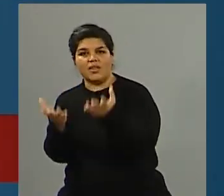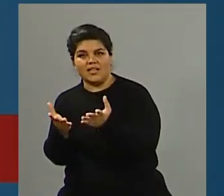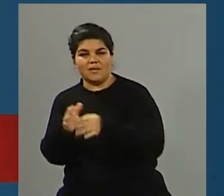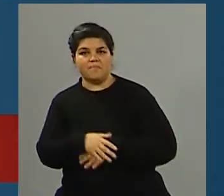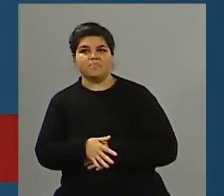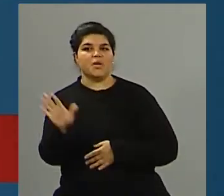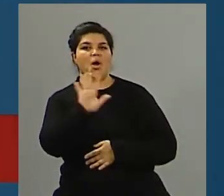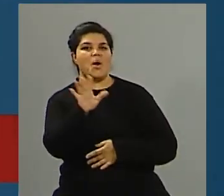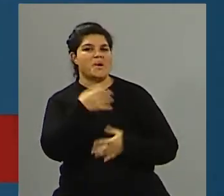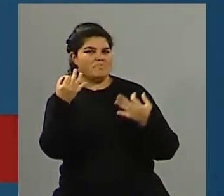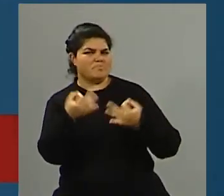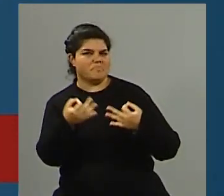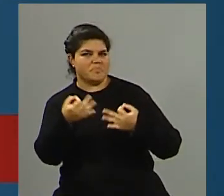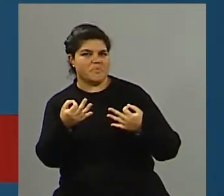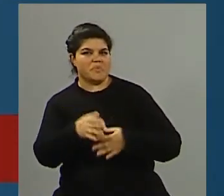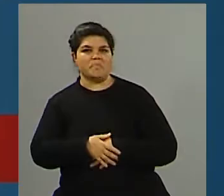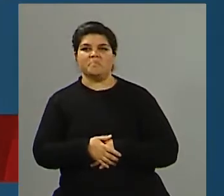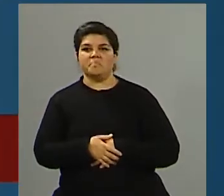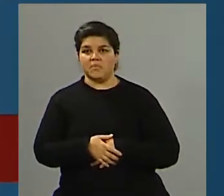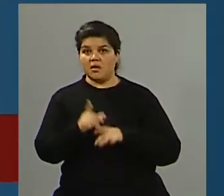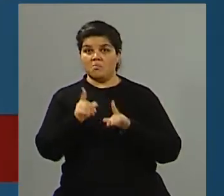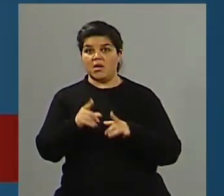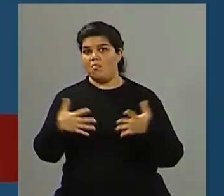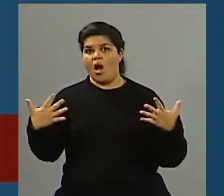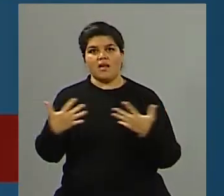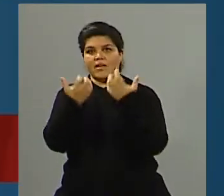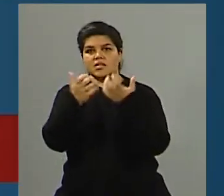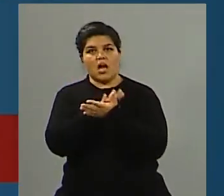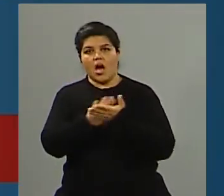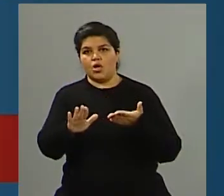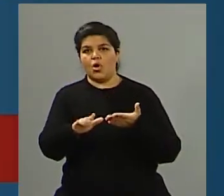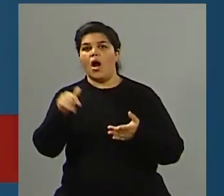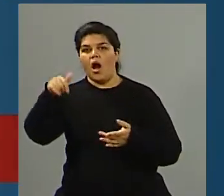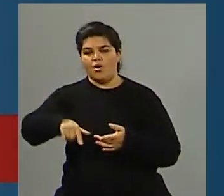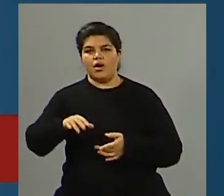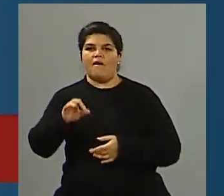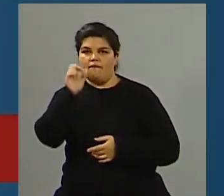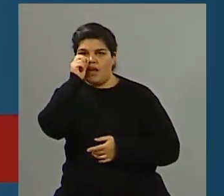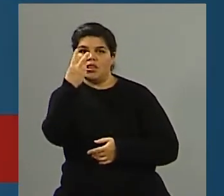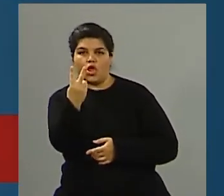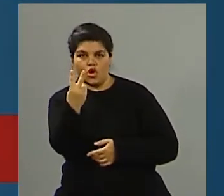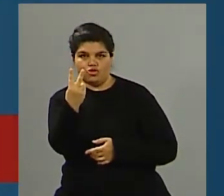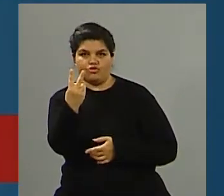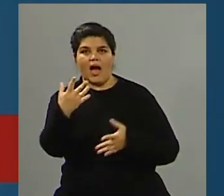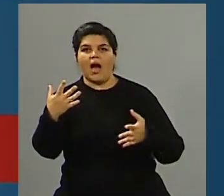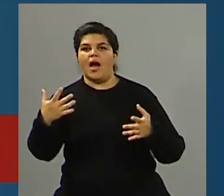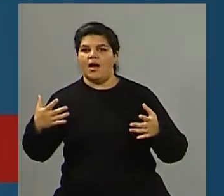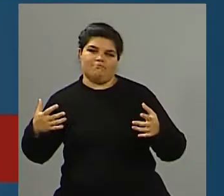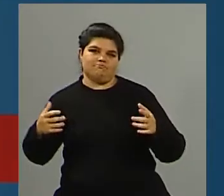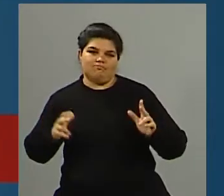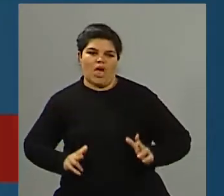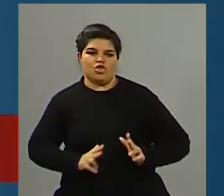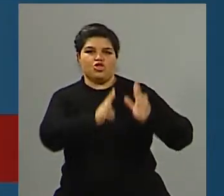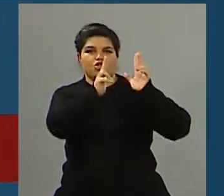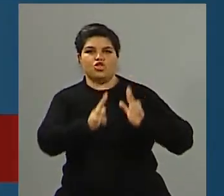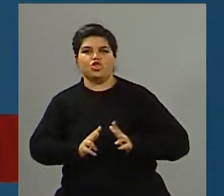¿Cómo estás? Bien, bien, bien. Acá estamos y, bueno, pasó un nuevo aniversario, el aniversario 22 de las Torres Gemelas, famosas.